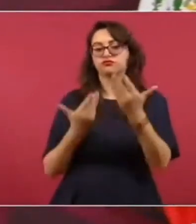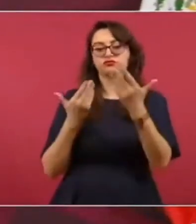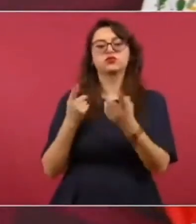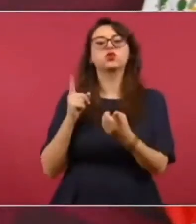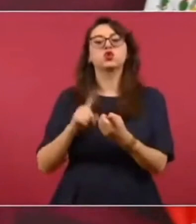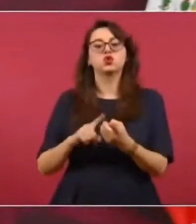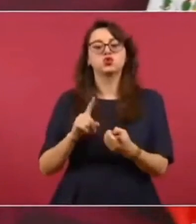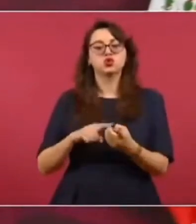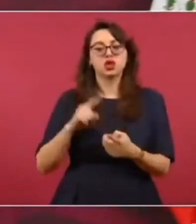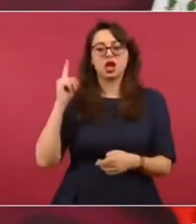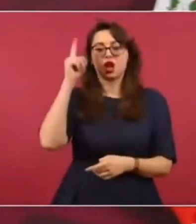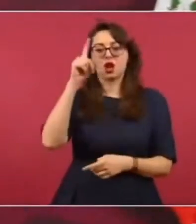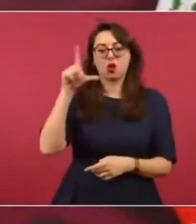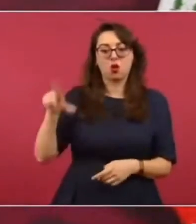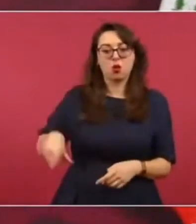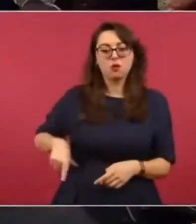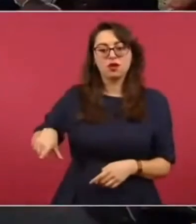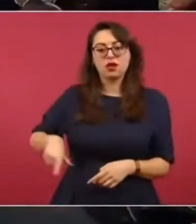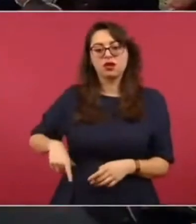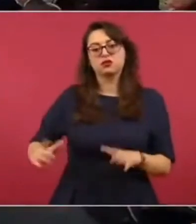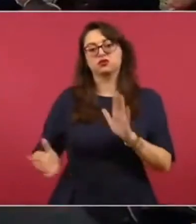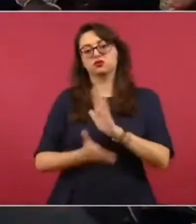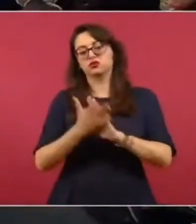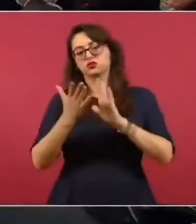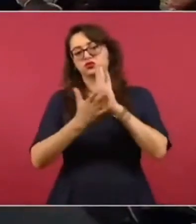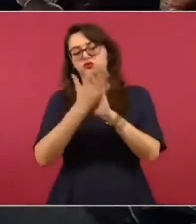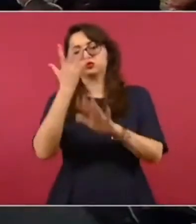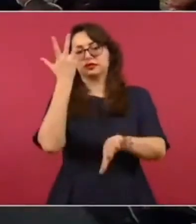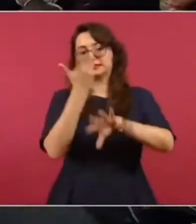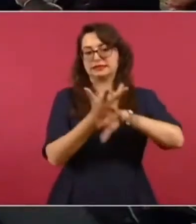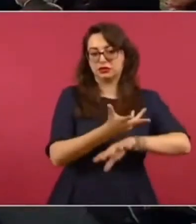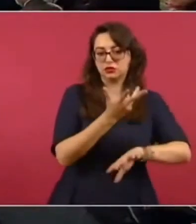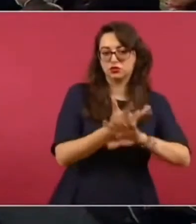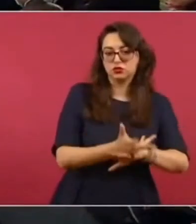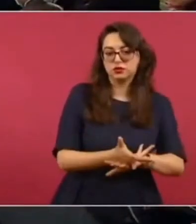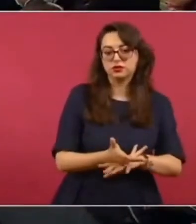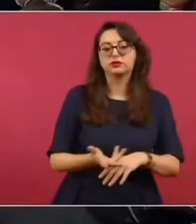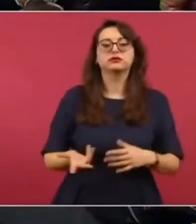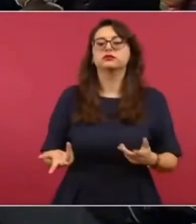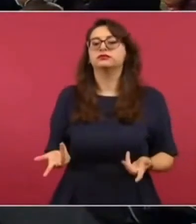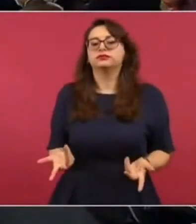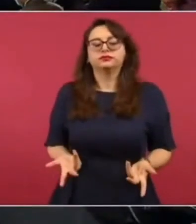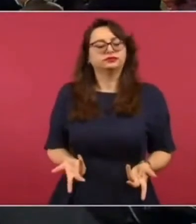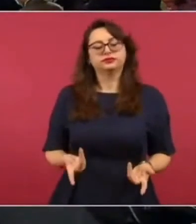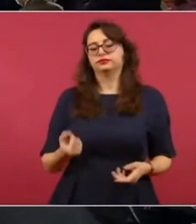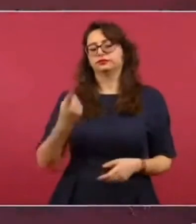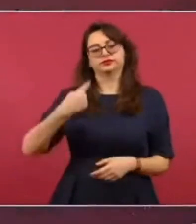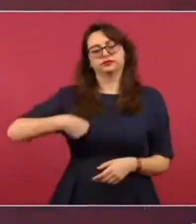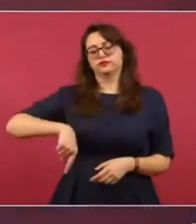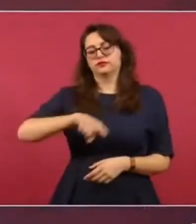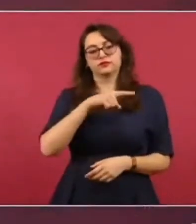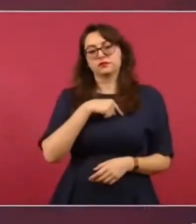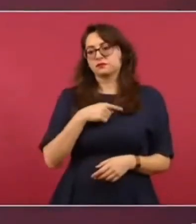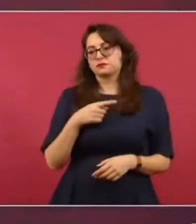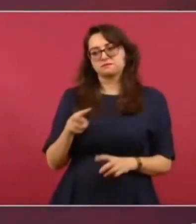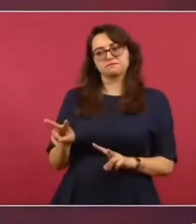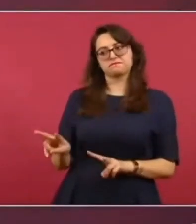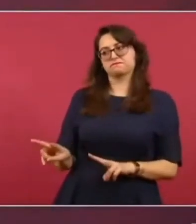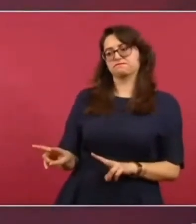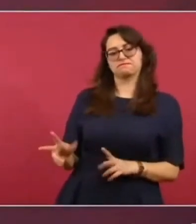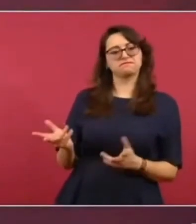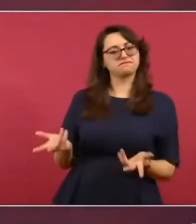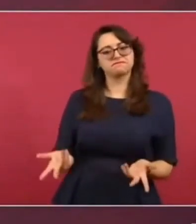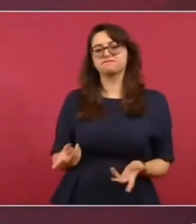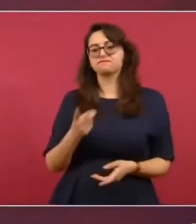a obras en los Estados Unidos de América. Nosotros estamos atendiendo puntualmente,